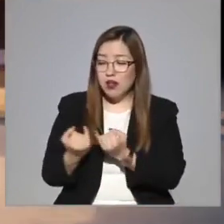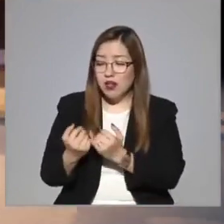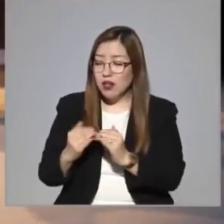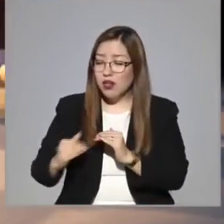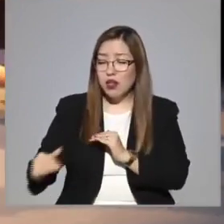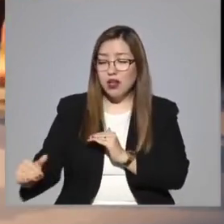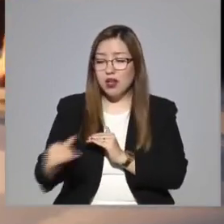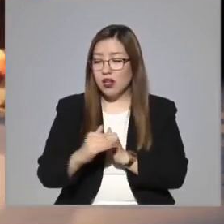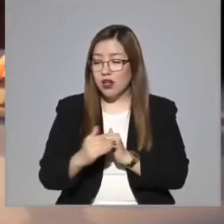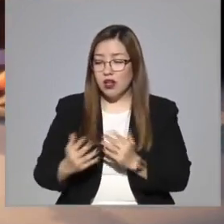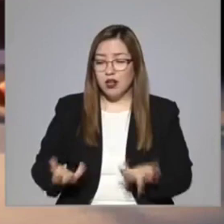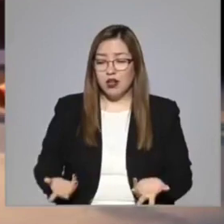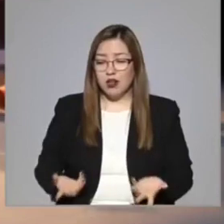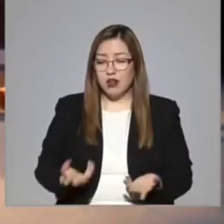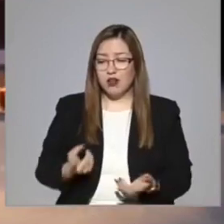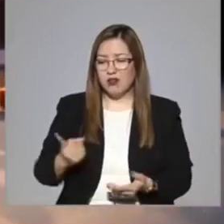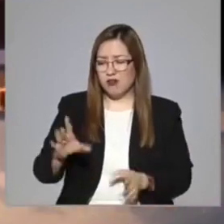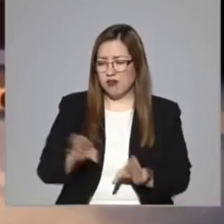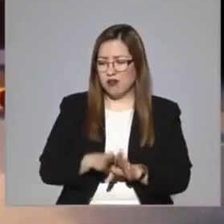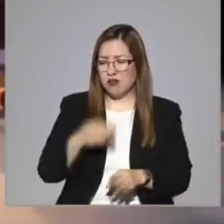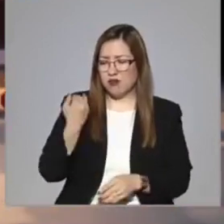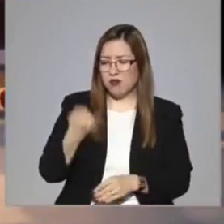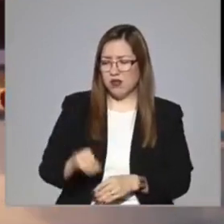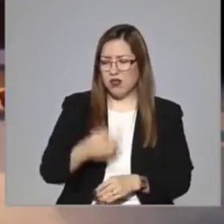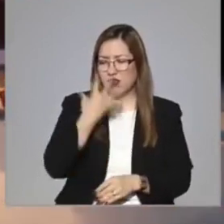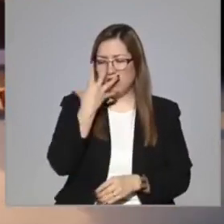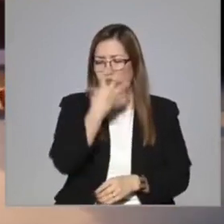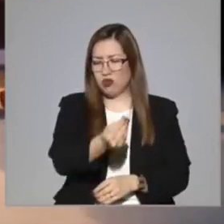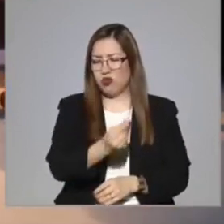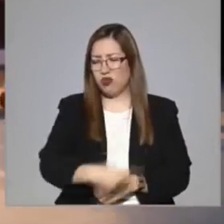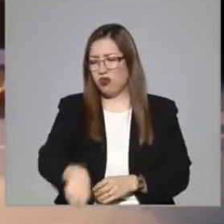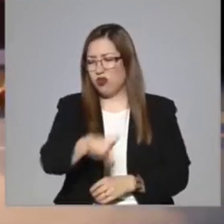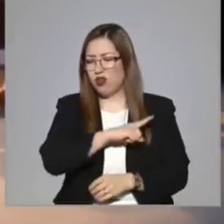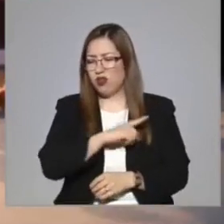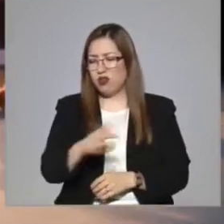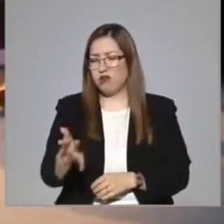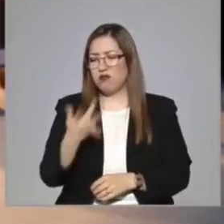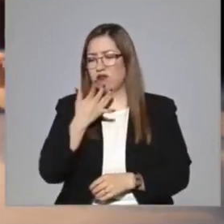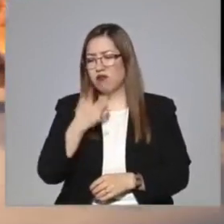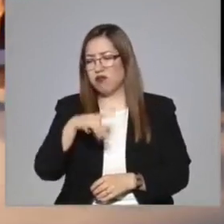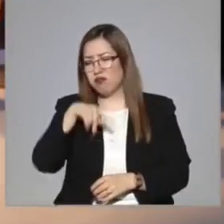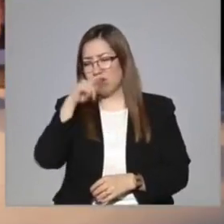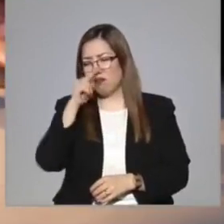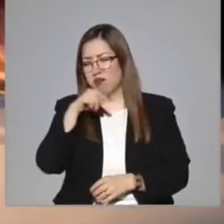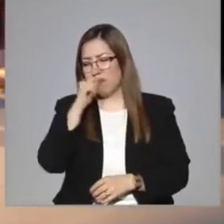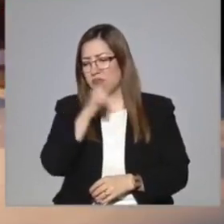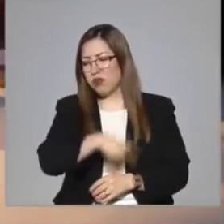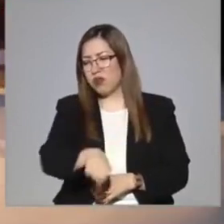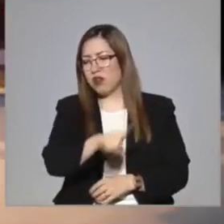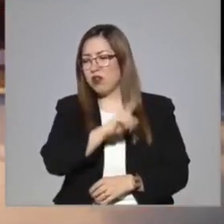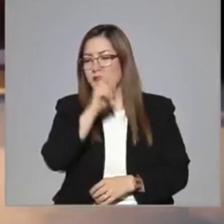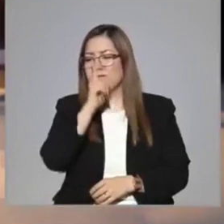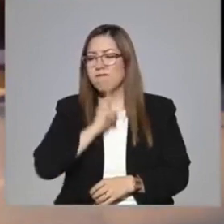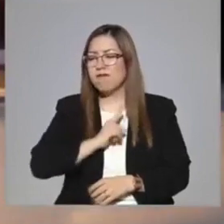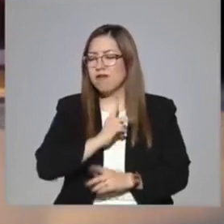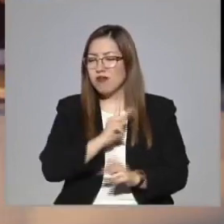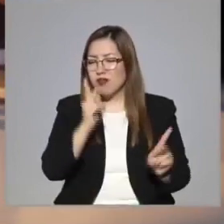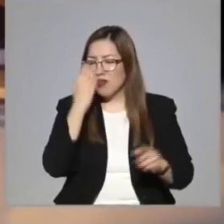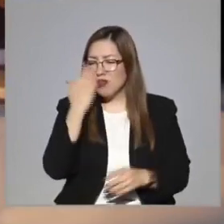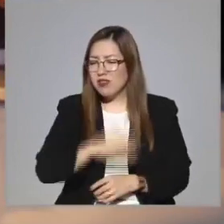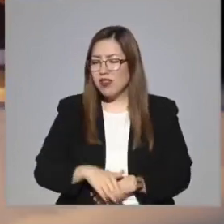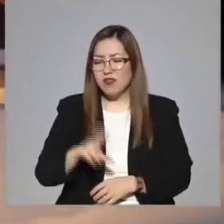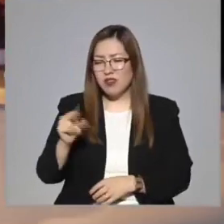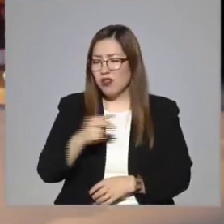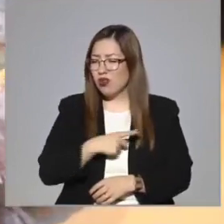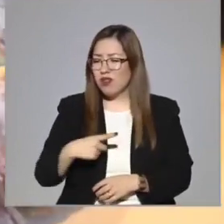con un zorro. Son tan presumidos y mentirosos. Todo el mundo sabe que nunca va a